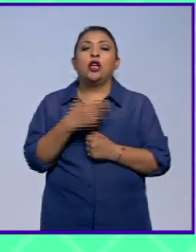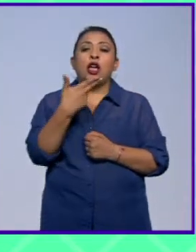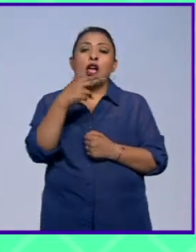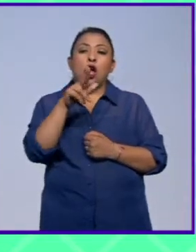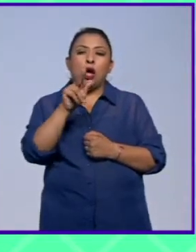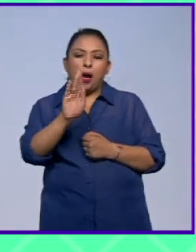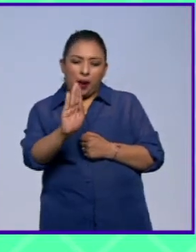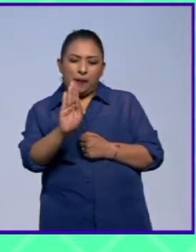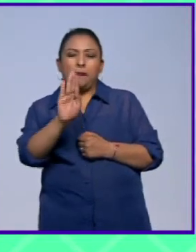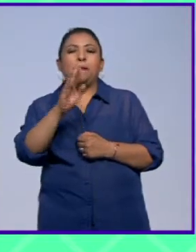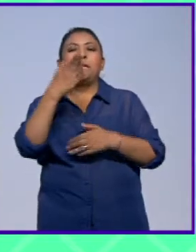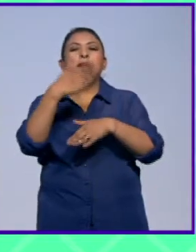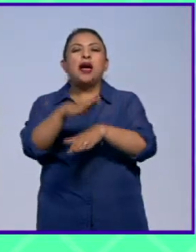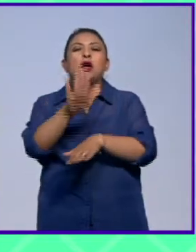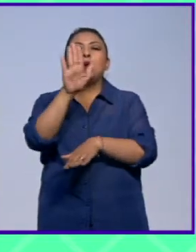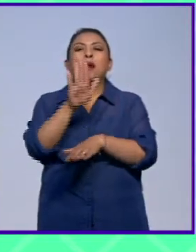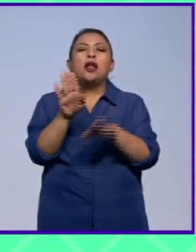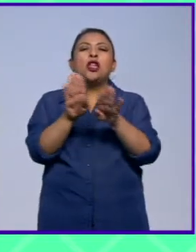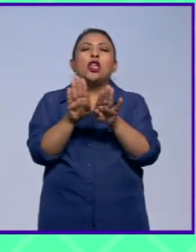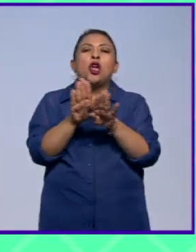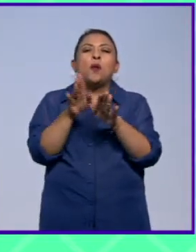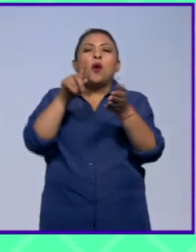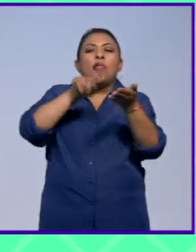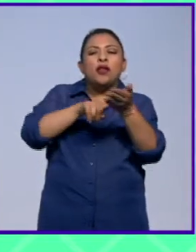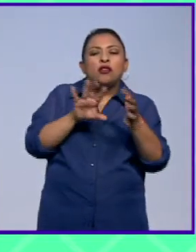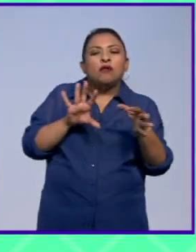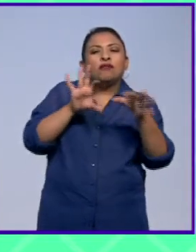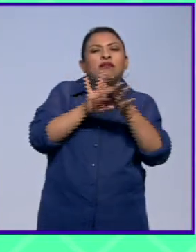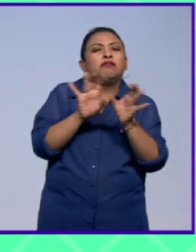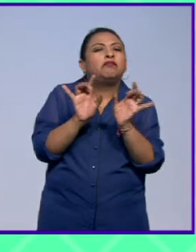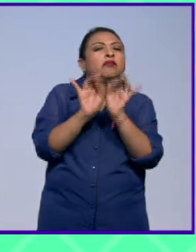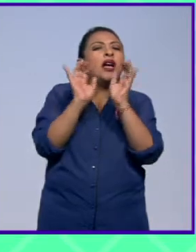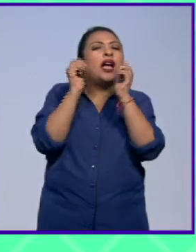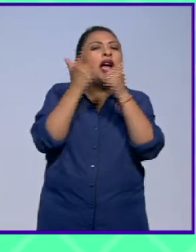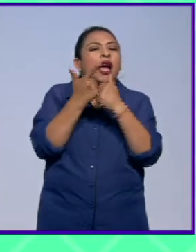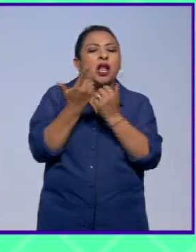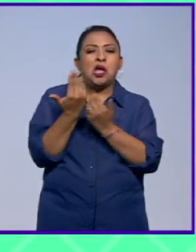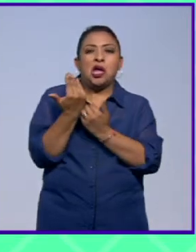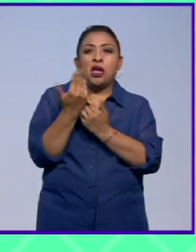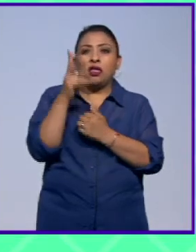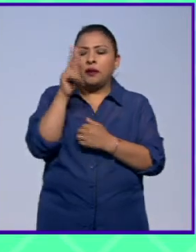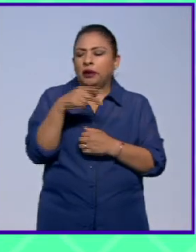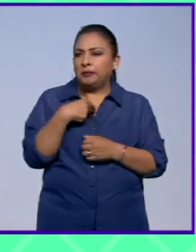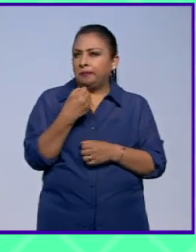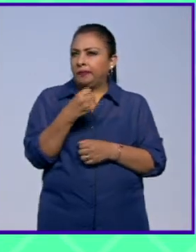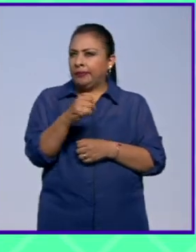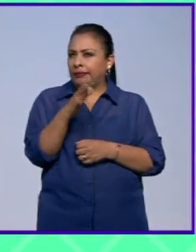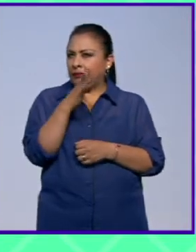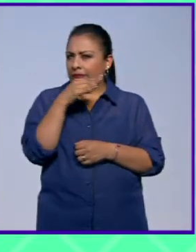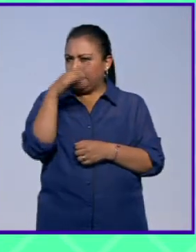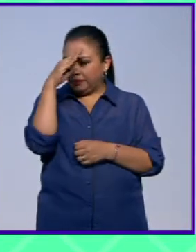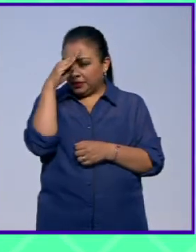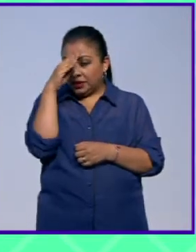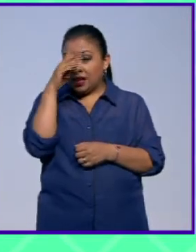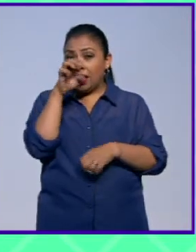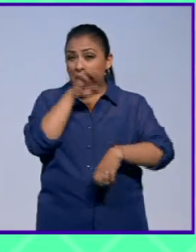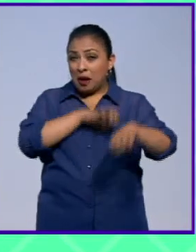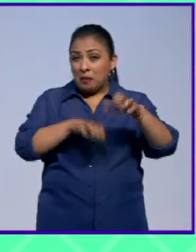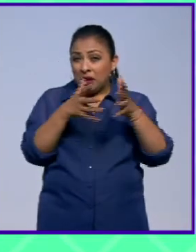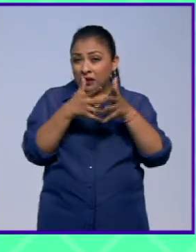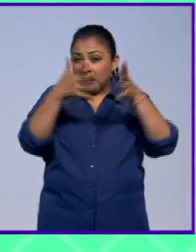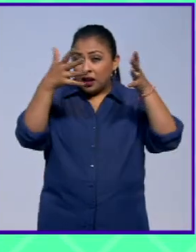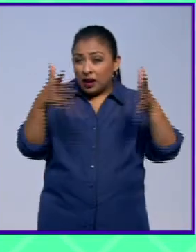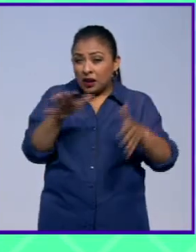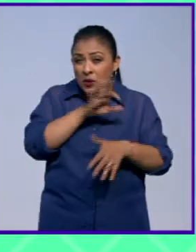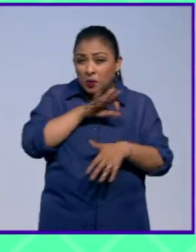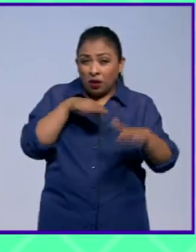es una especie de nodo o puerto en el que ocurre algo que hasta hace poco era impensable que una empresa de gran escala